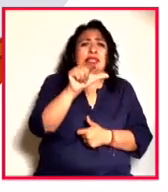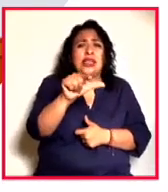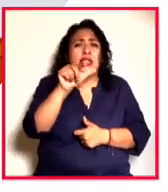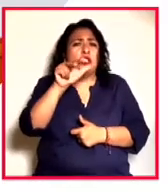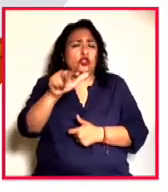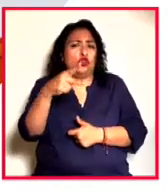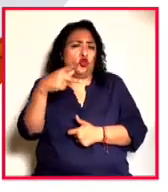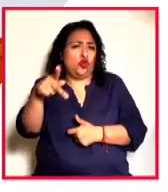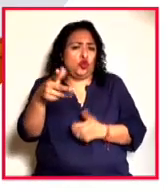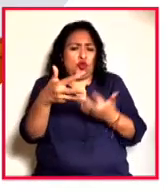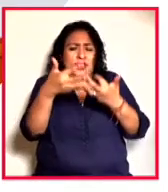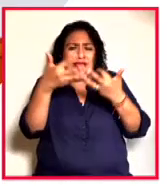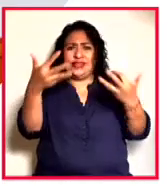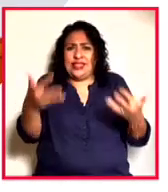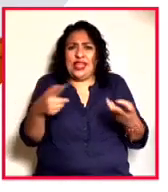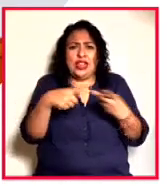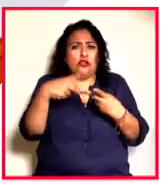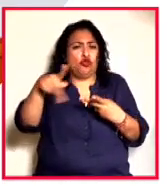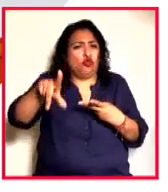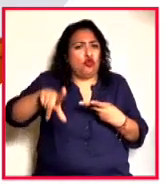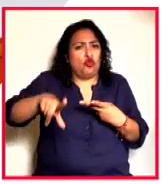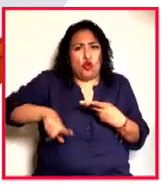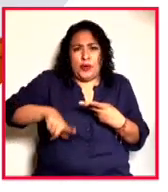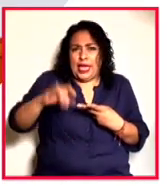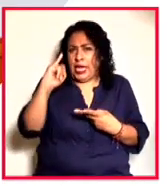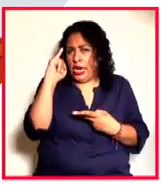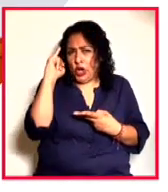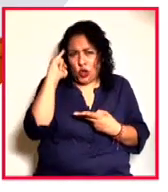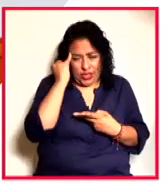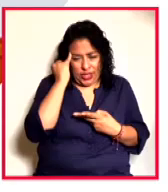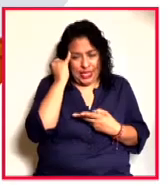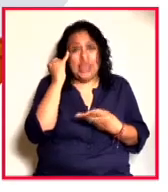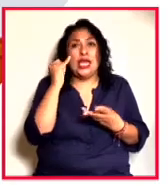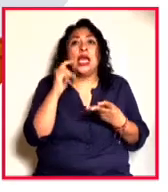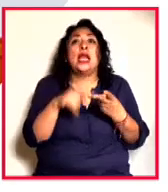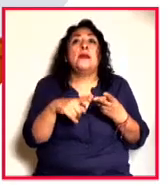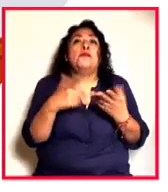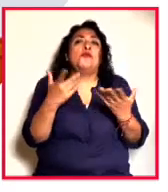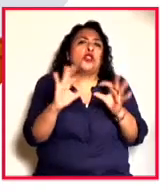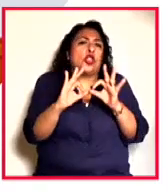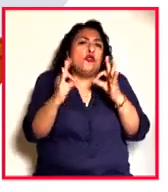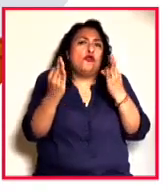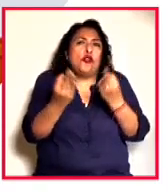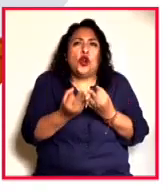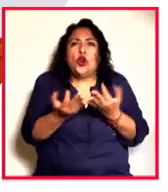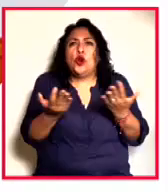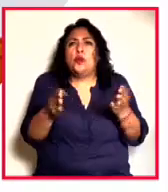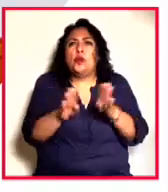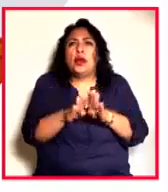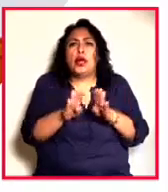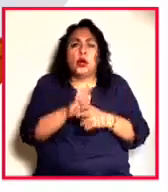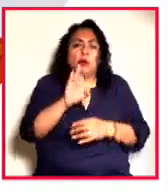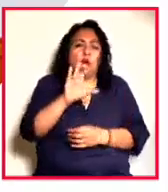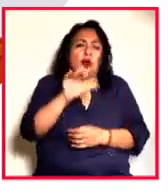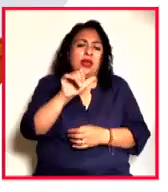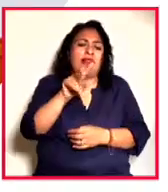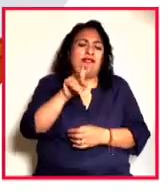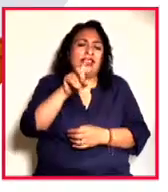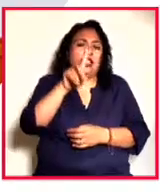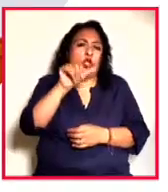territorialidad, con su propio gobierno indígena, bajo la forma de cabildo a la española,